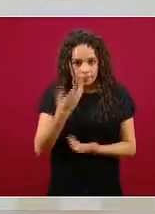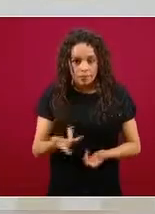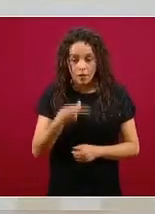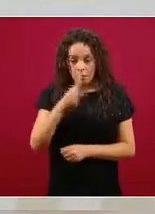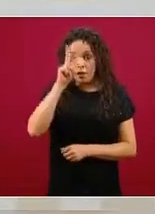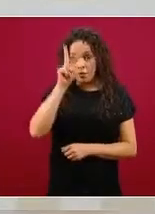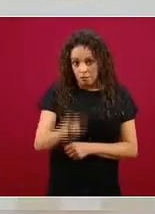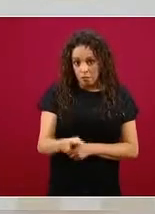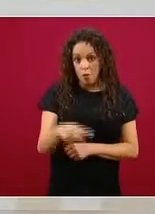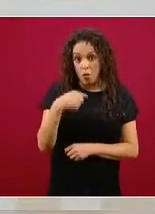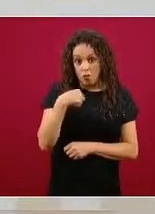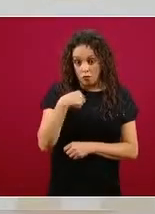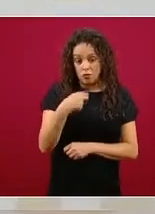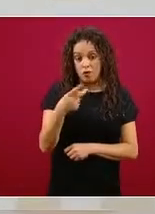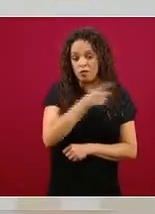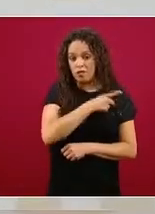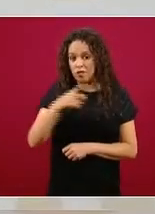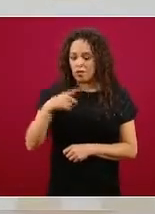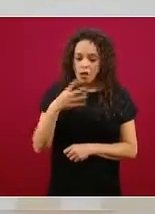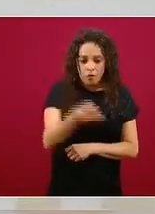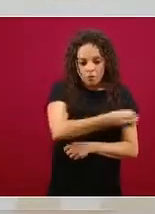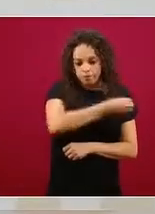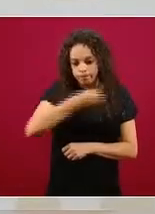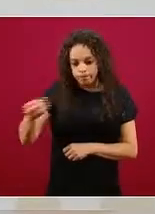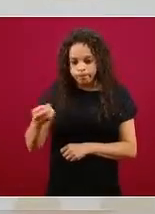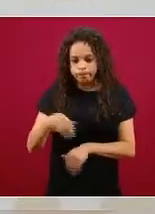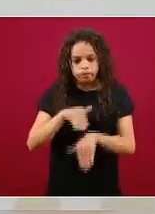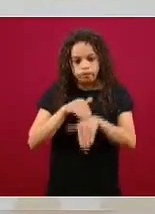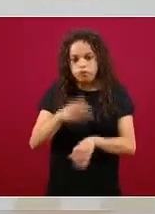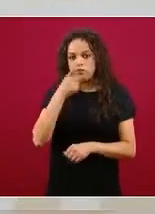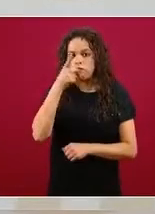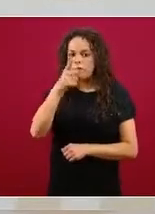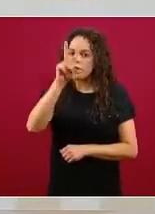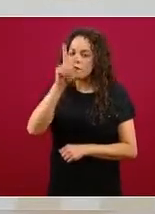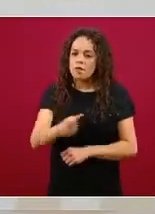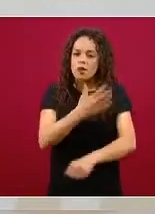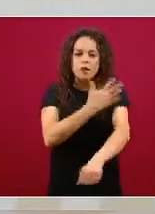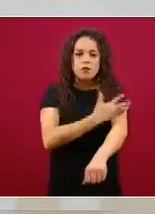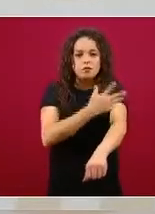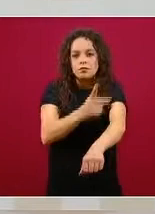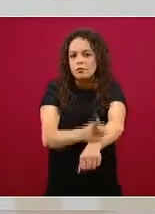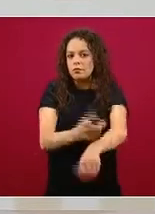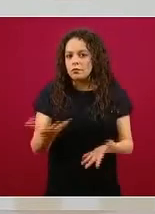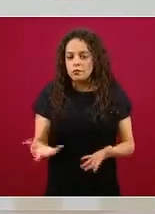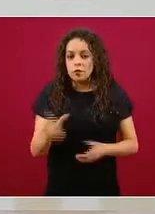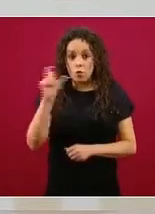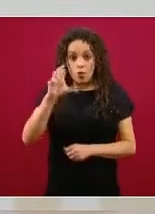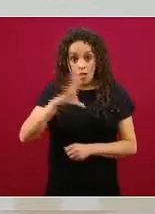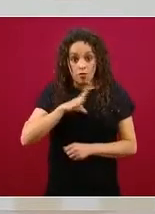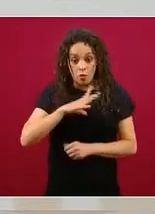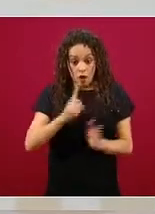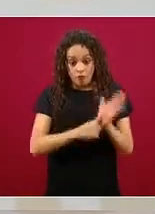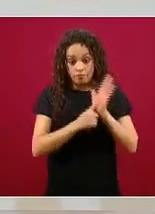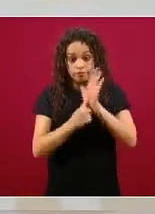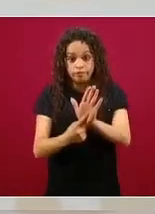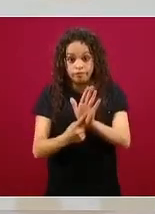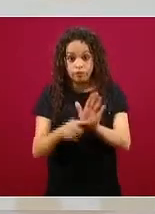nuestra obligación ser completamente claros y honestos y decir donde hay evidencia, presentamos la evidencia,